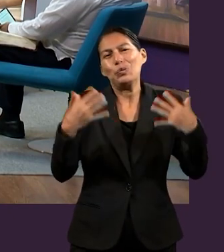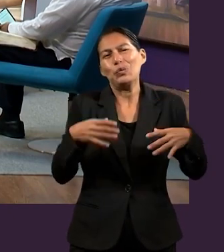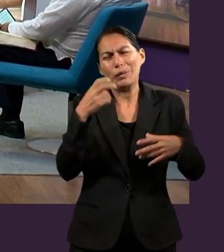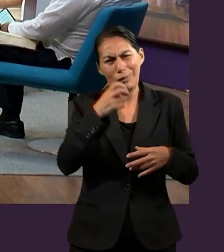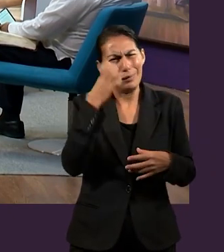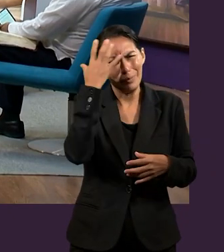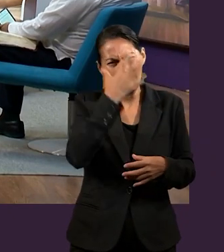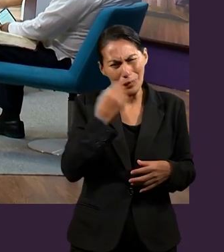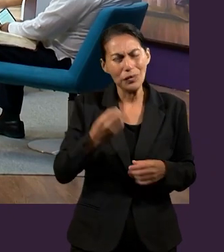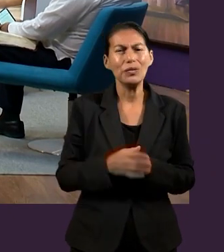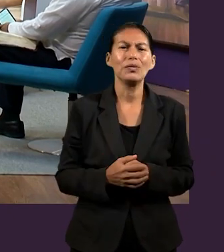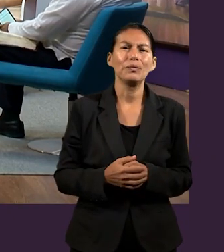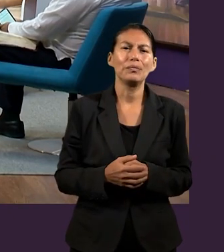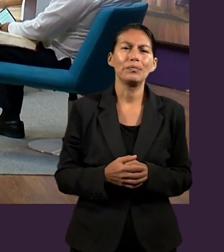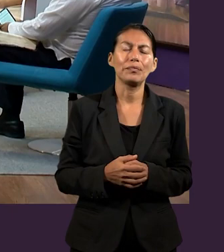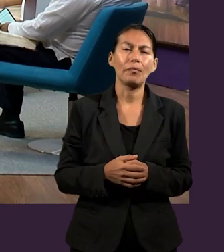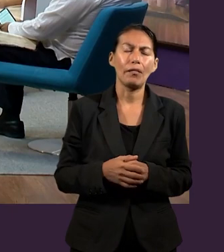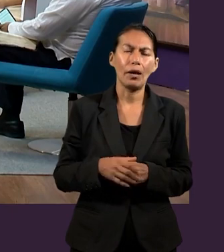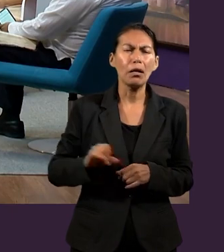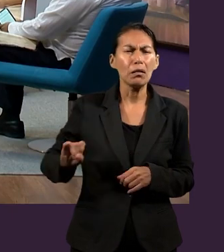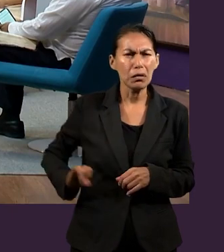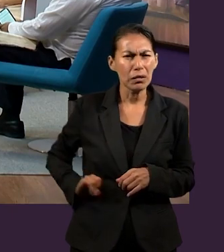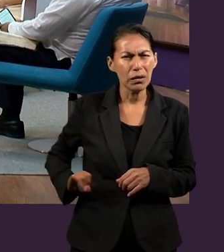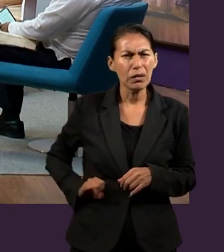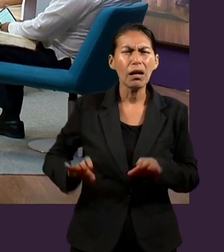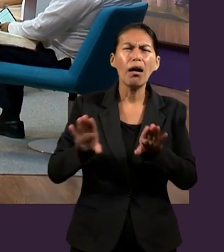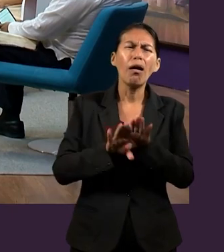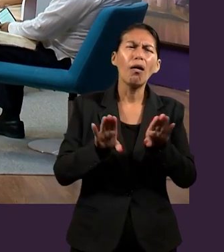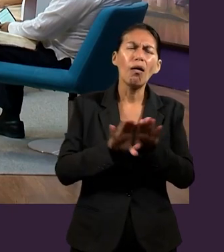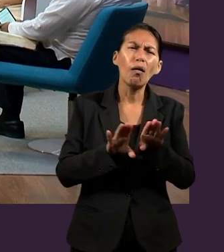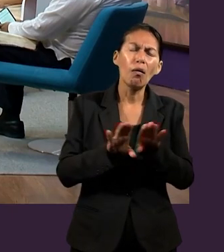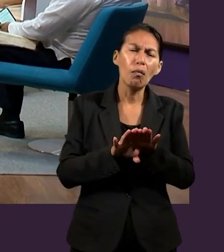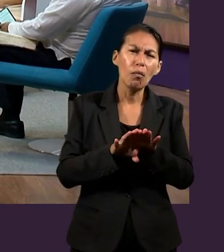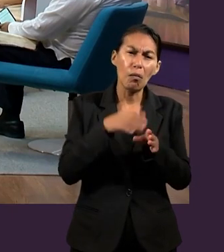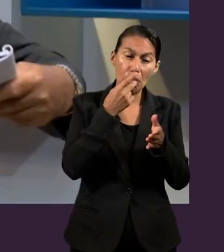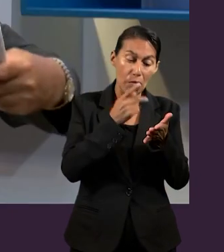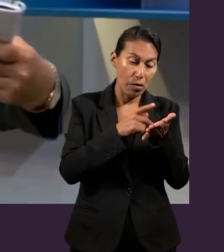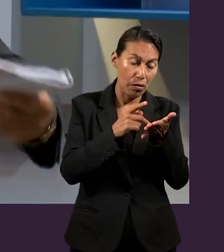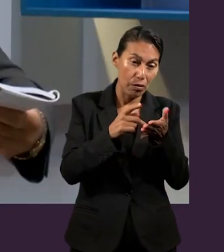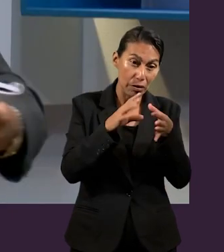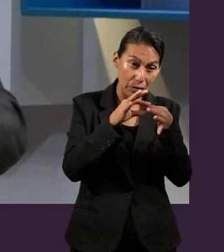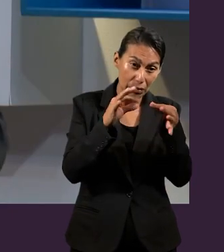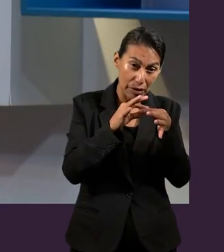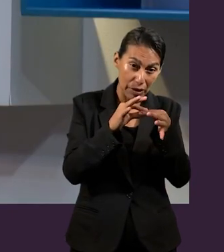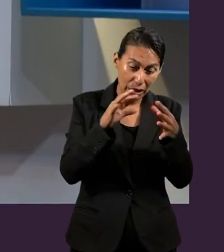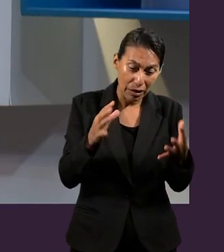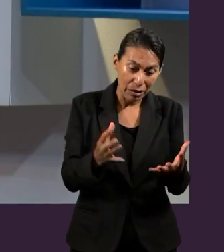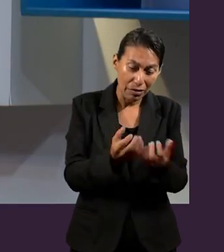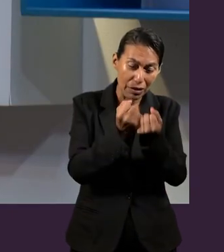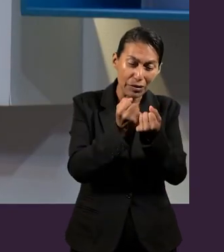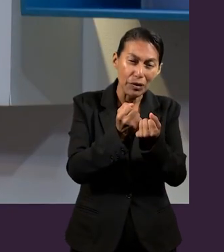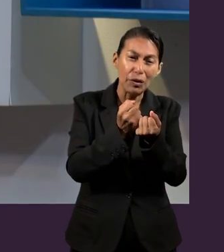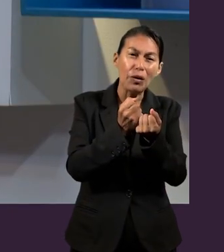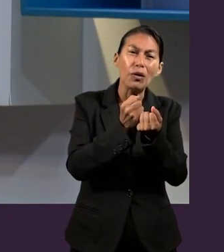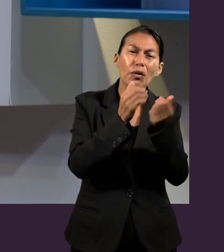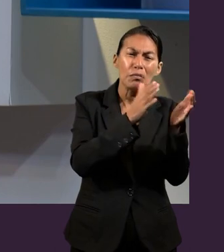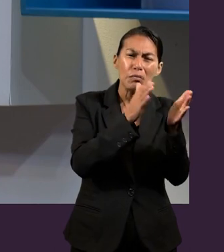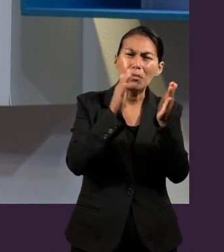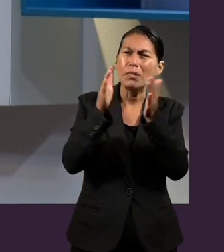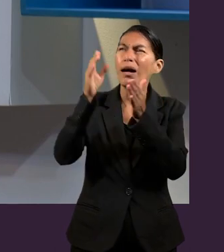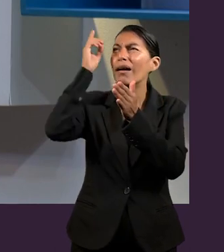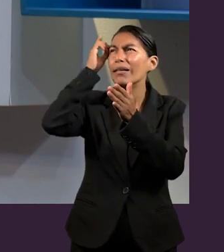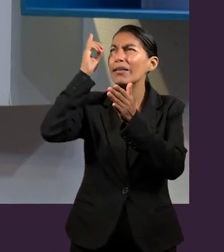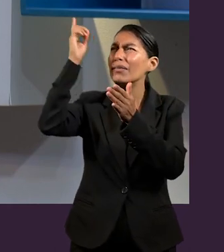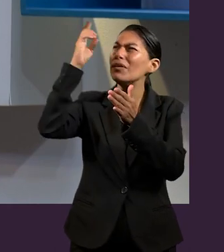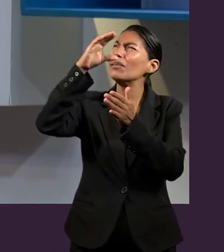salvación, del plan de Dios, de todo lo que el cielo ha hecho y sigue haciendo en nuestro favor. Y